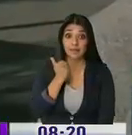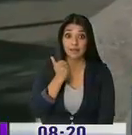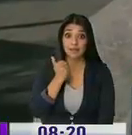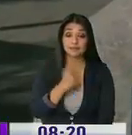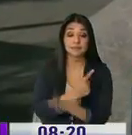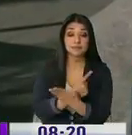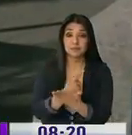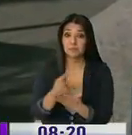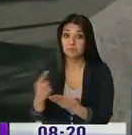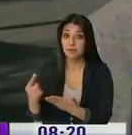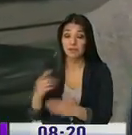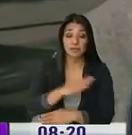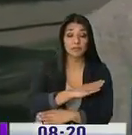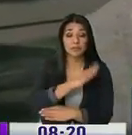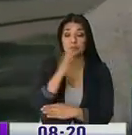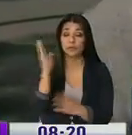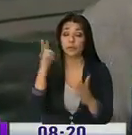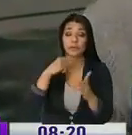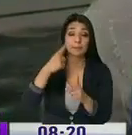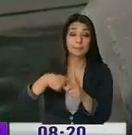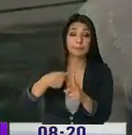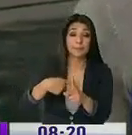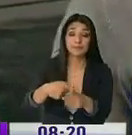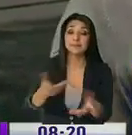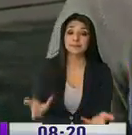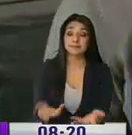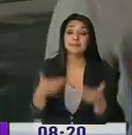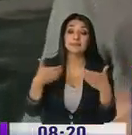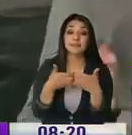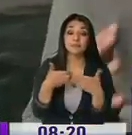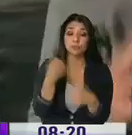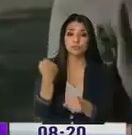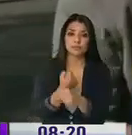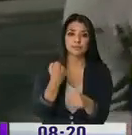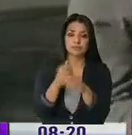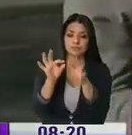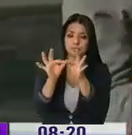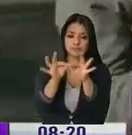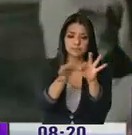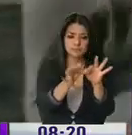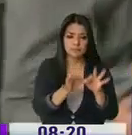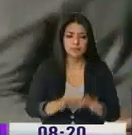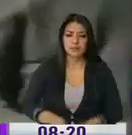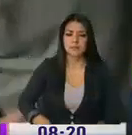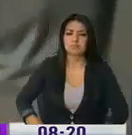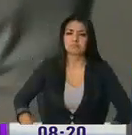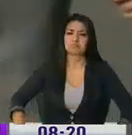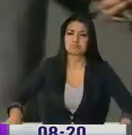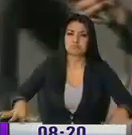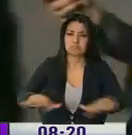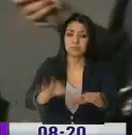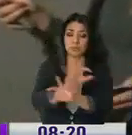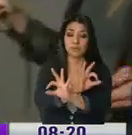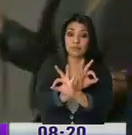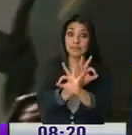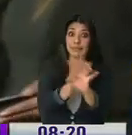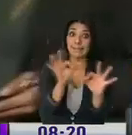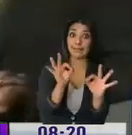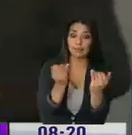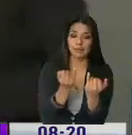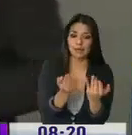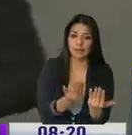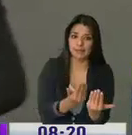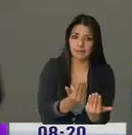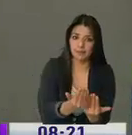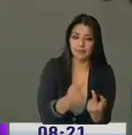días de la semana, todo el mes, con equipos de trabajo que hacemos mantenimiento global de limpieza de desecho